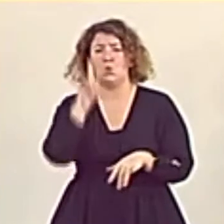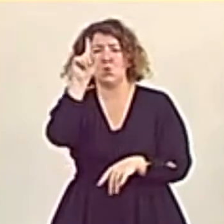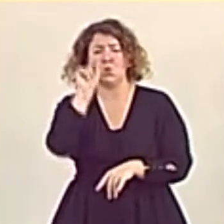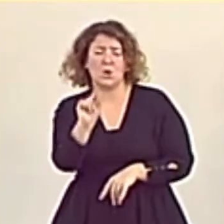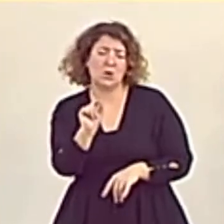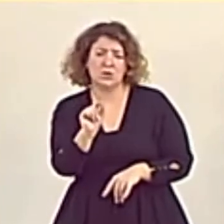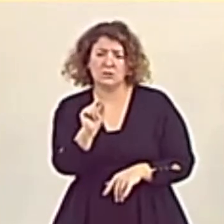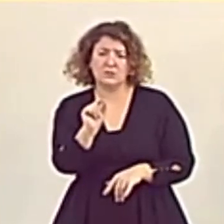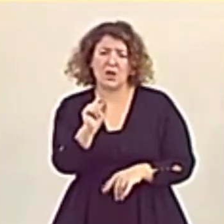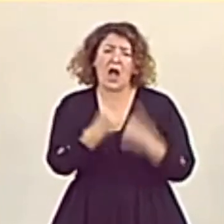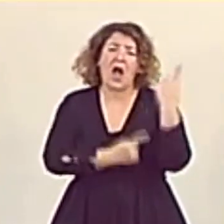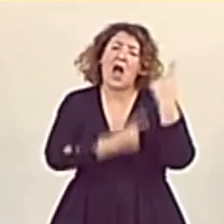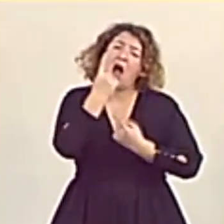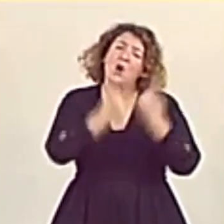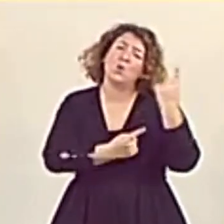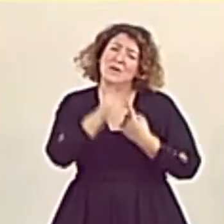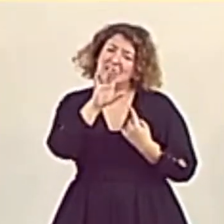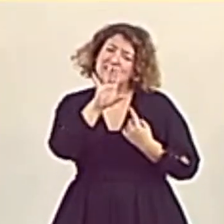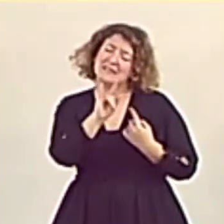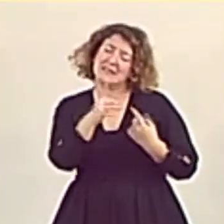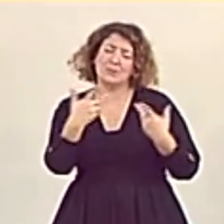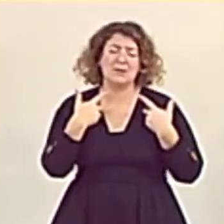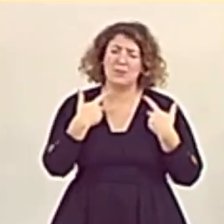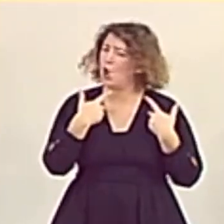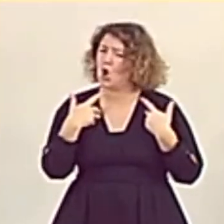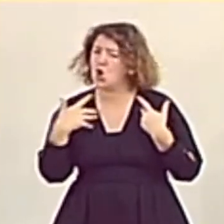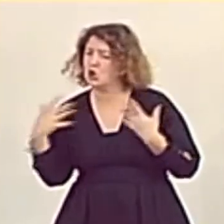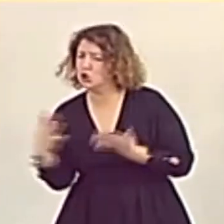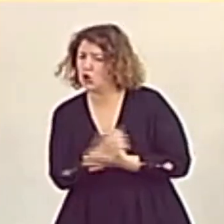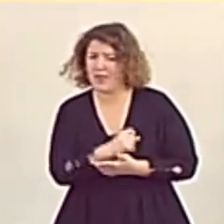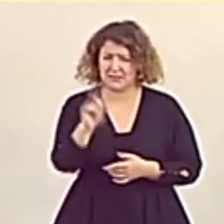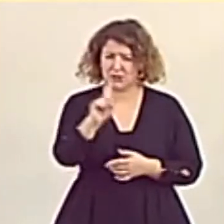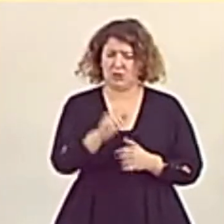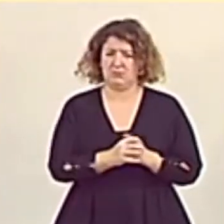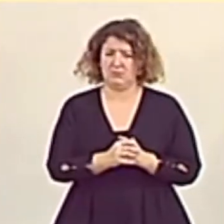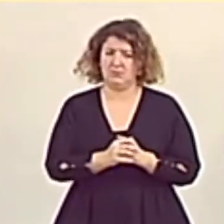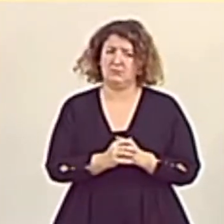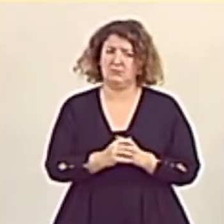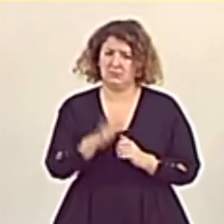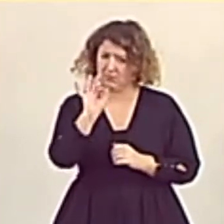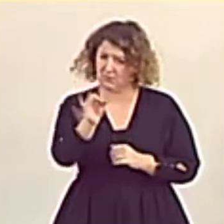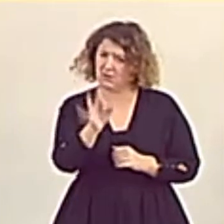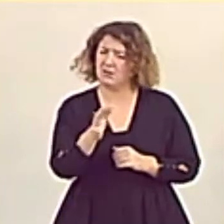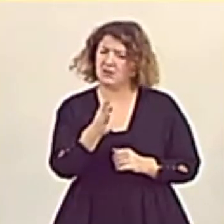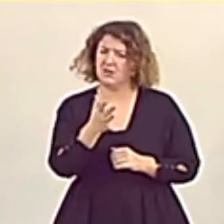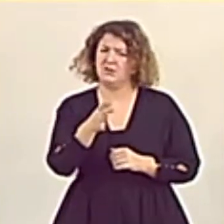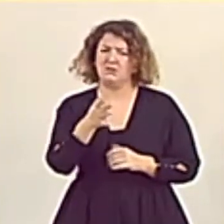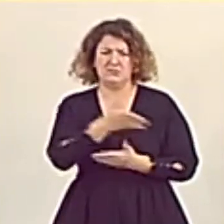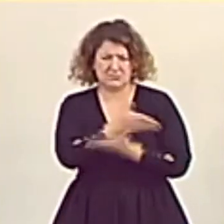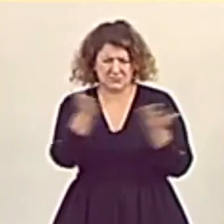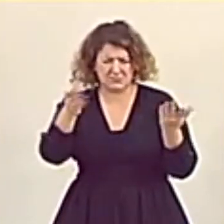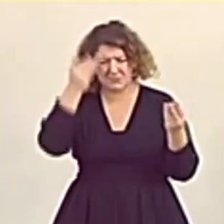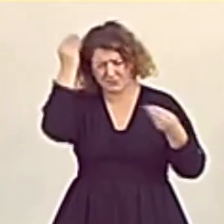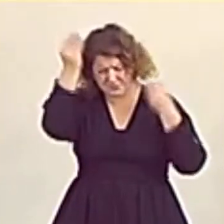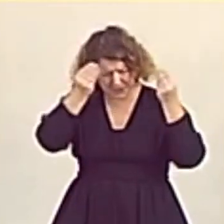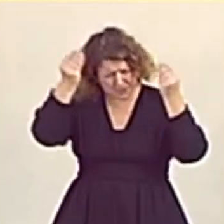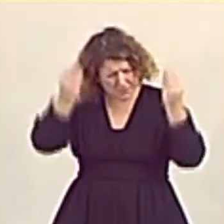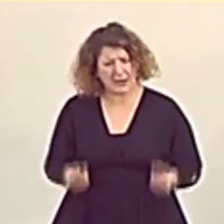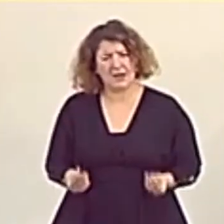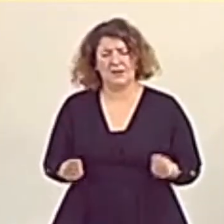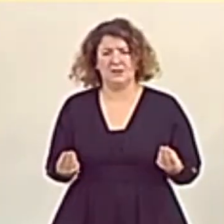guardando por algunas de esas víctimas y no por todas. De verdad, señorías, piénsenlo a conciencia.